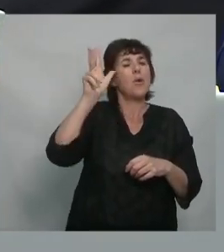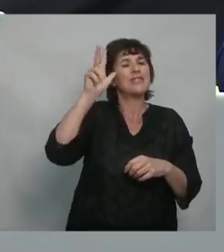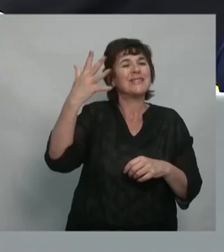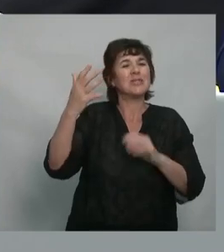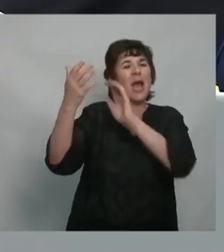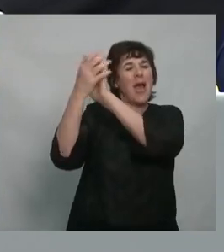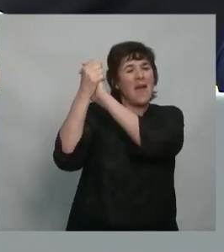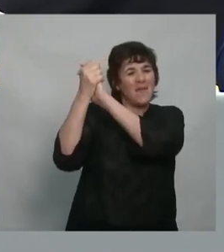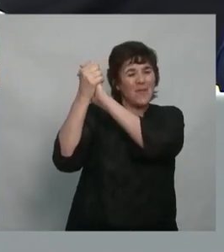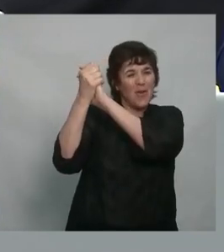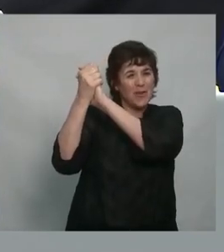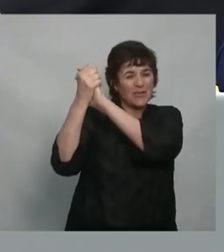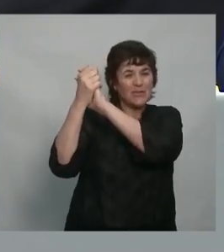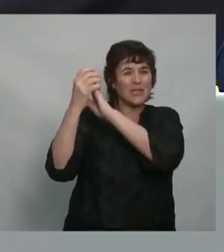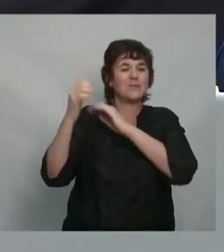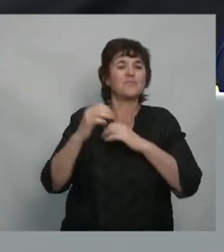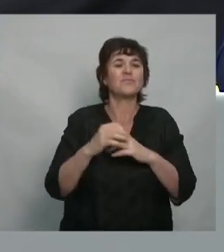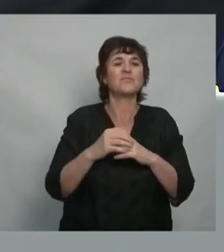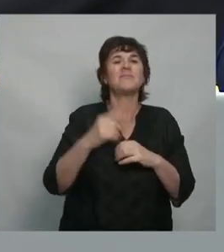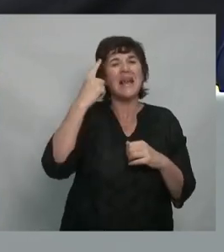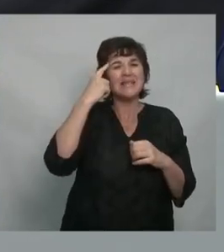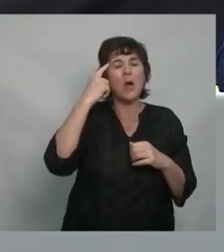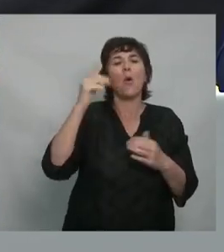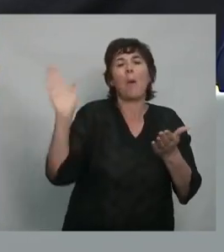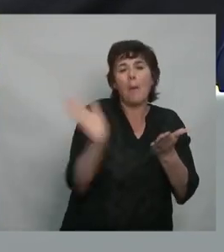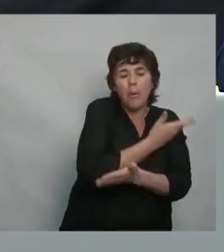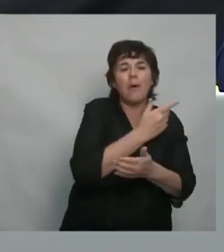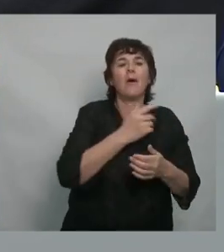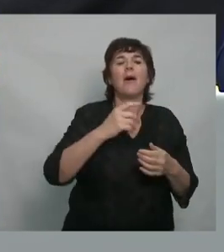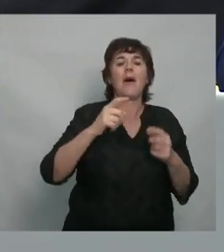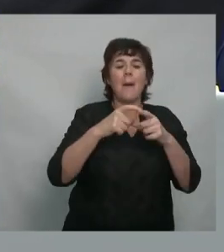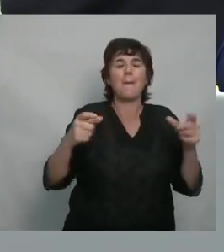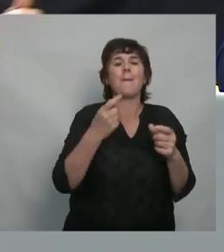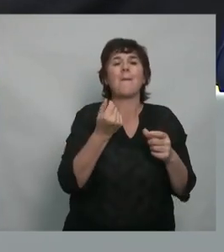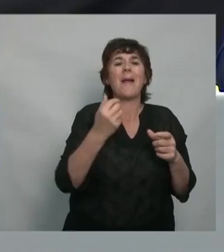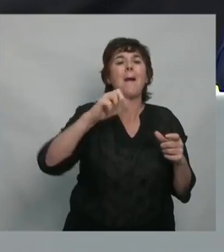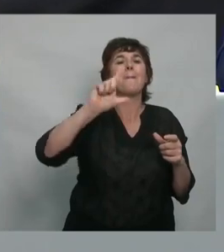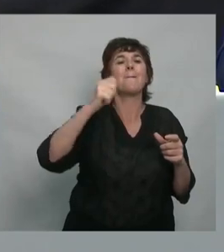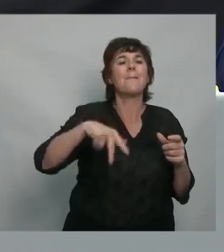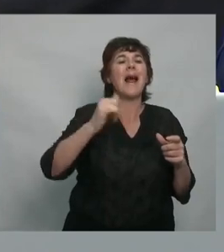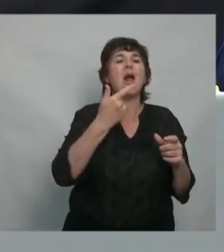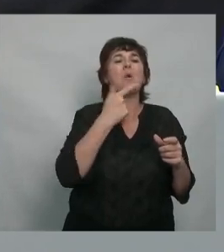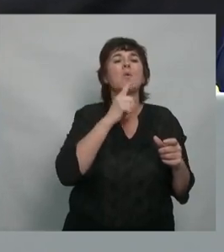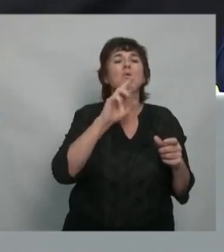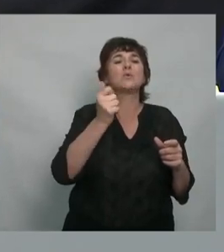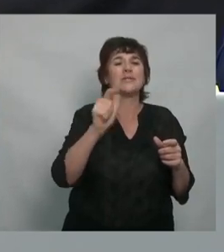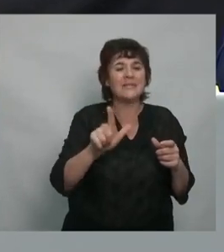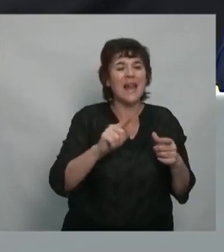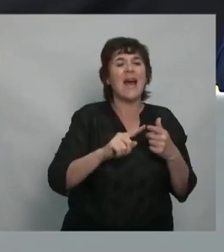cuando barrieron por la diferencia, me acuerdo, Plan Austral, el Beagle, las elecciones del propio